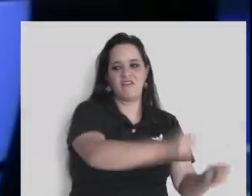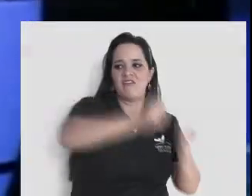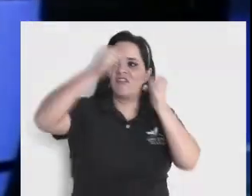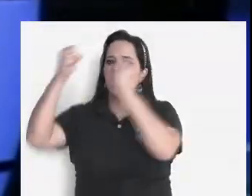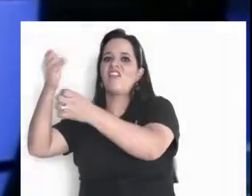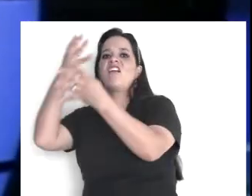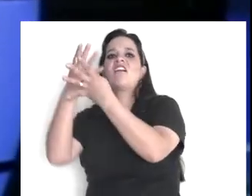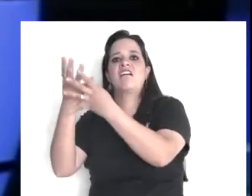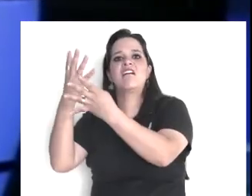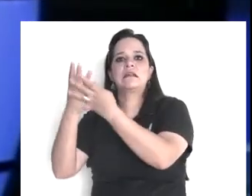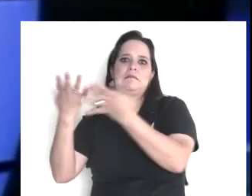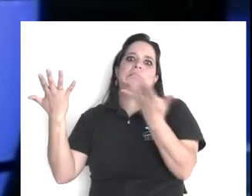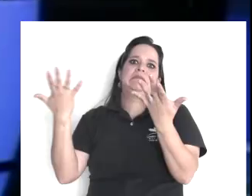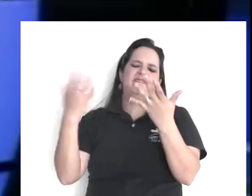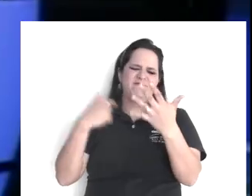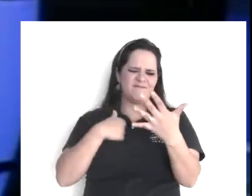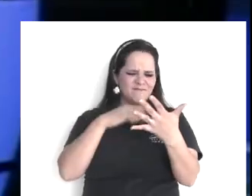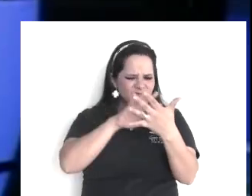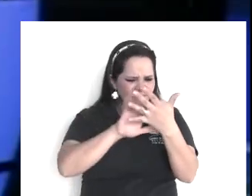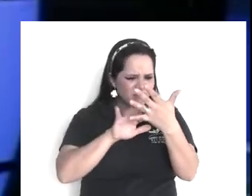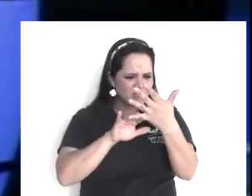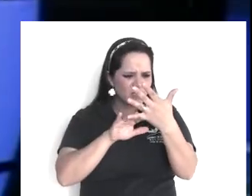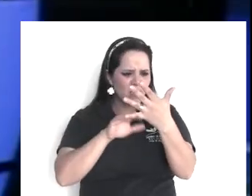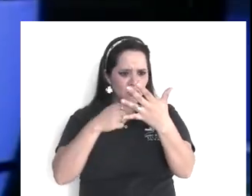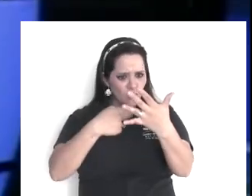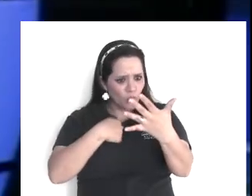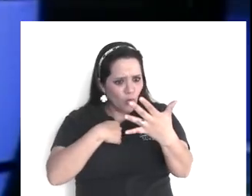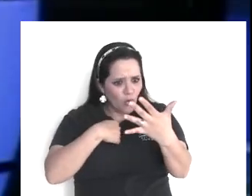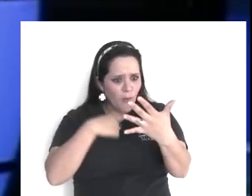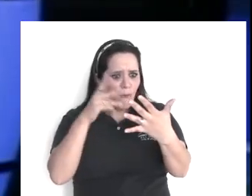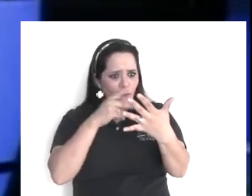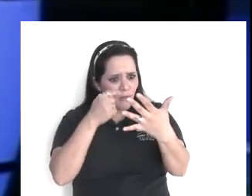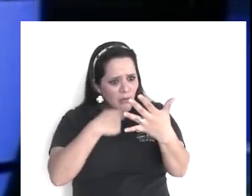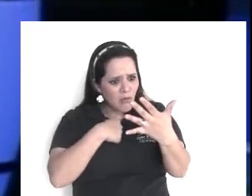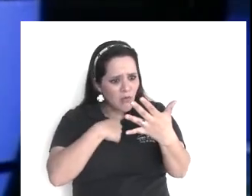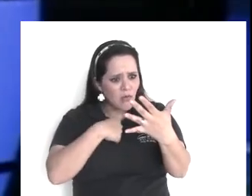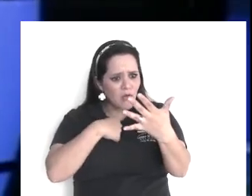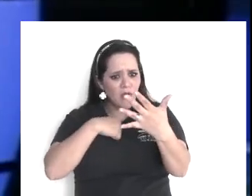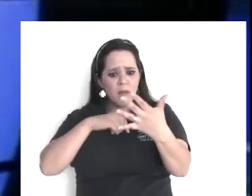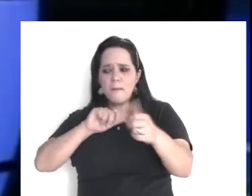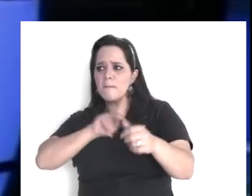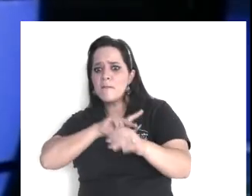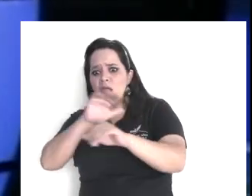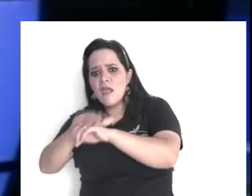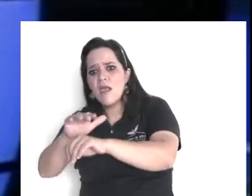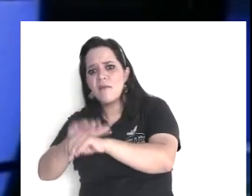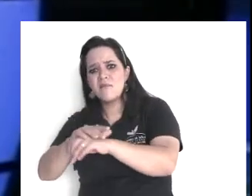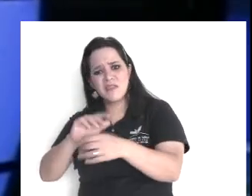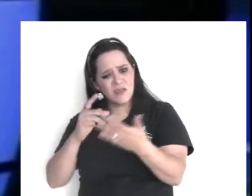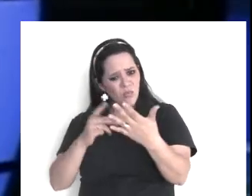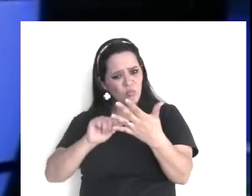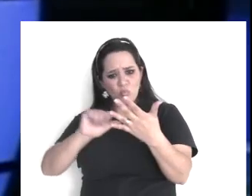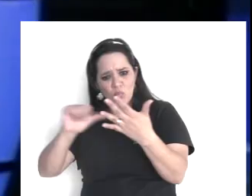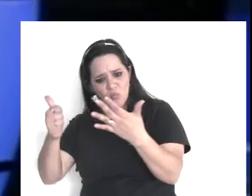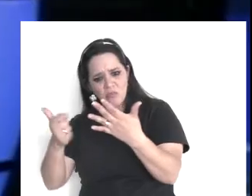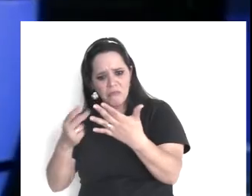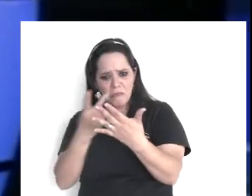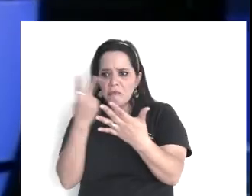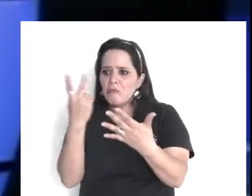Adrián Hernández, y Jesús Olivares, entonces, volteo con Adrián, le digo, pues, que hiciste,